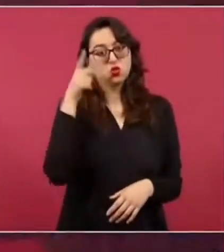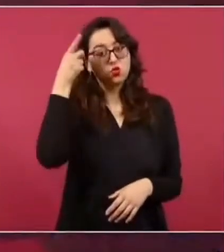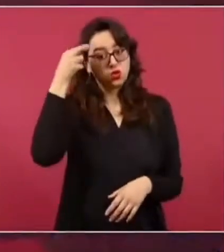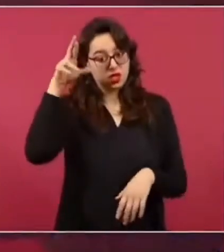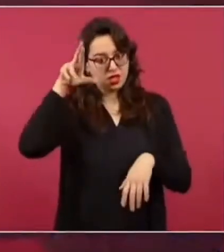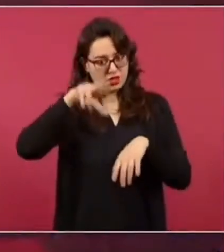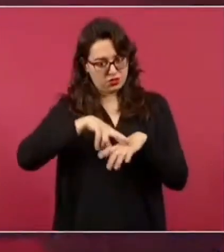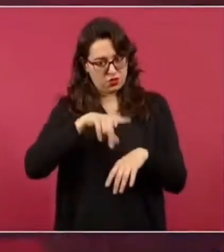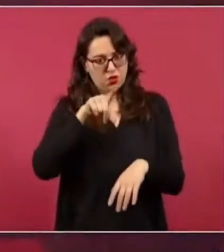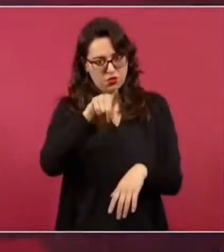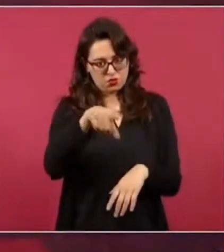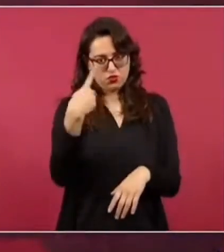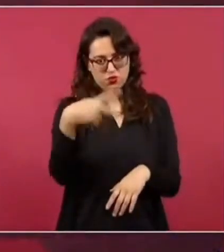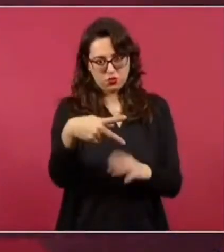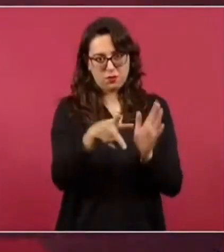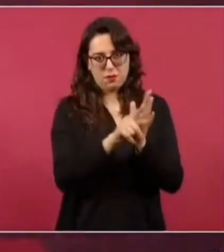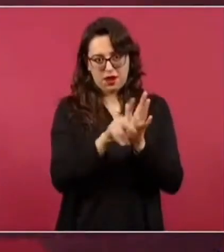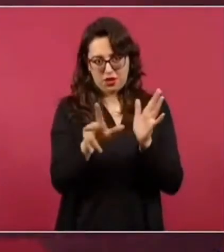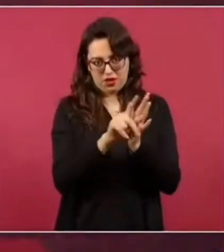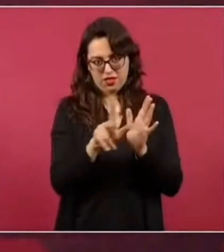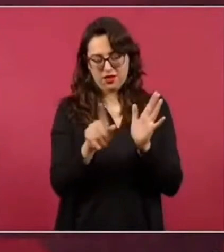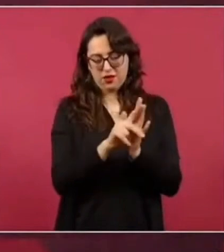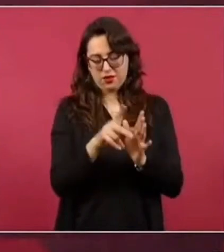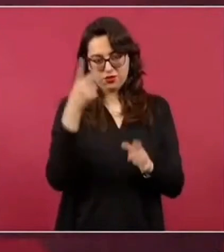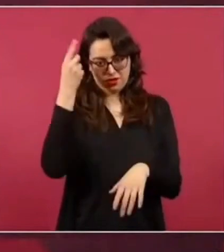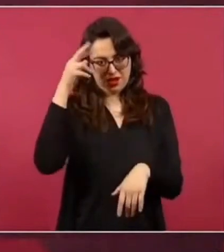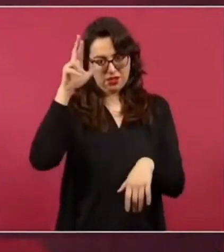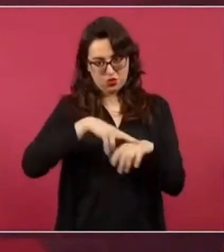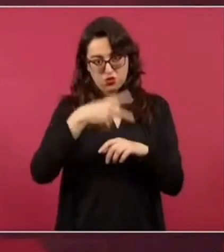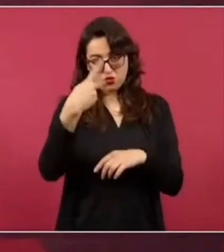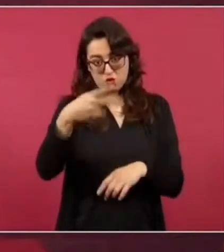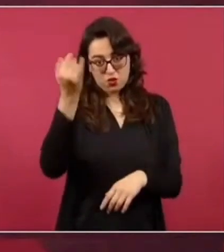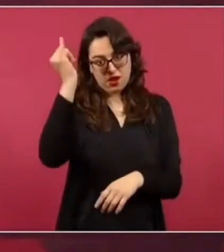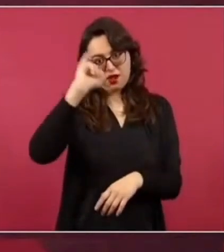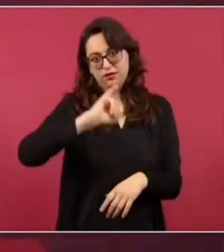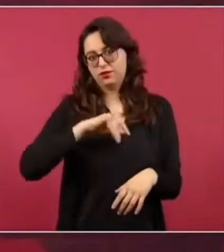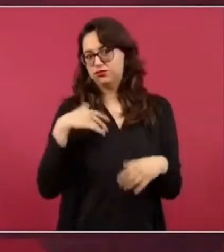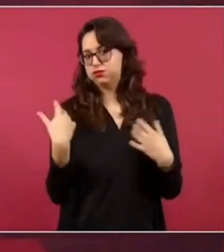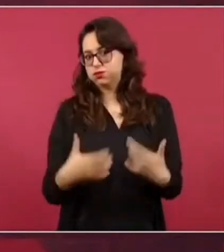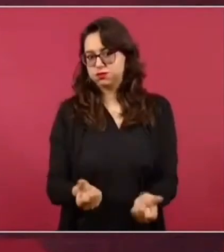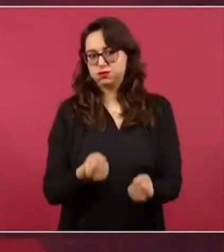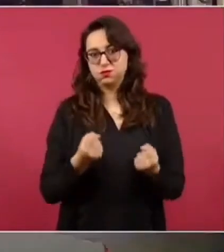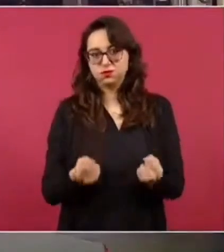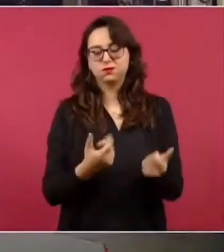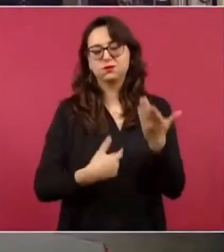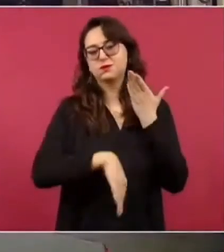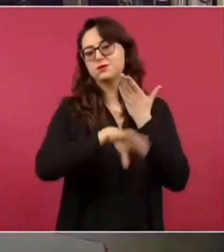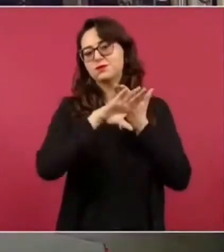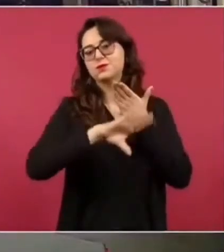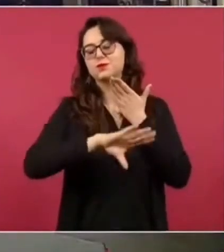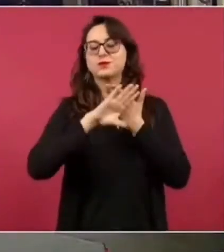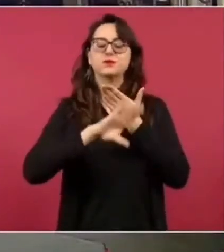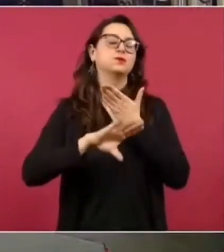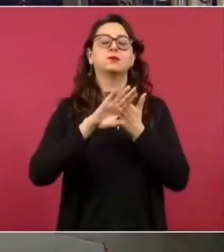machuchones este de tu periódico pero este